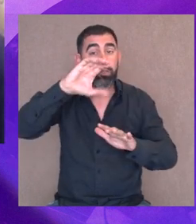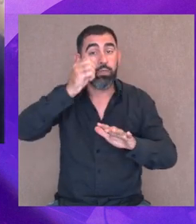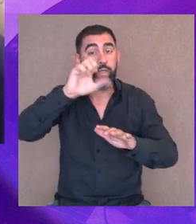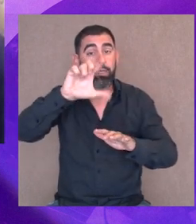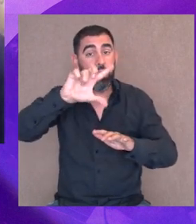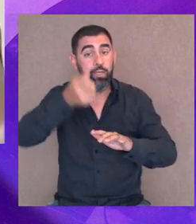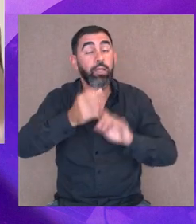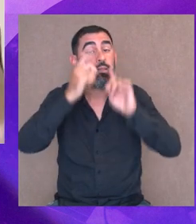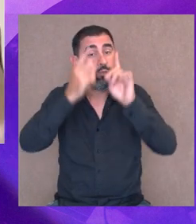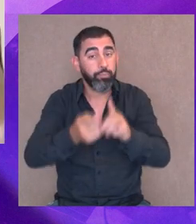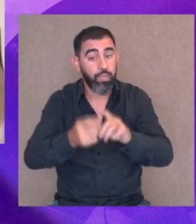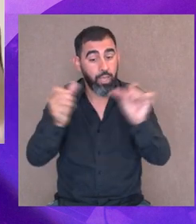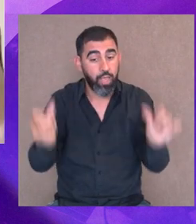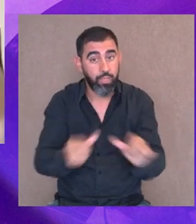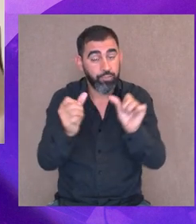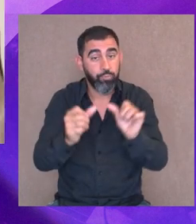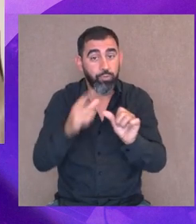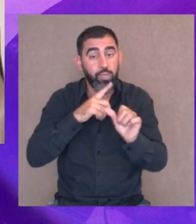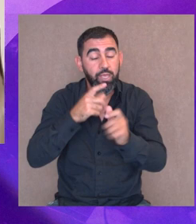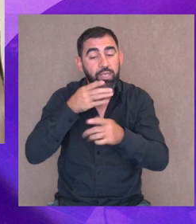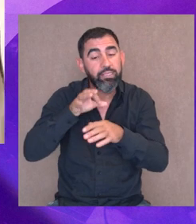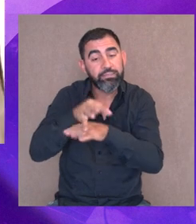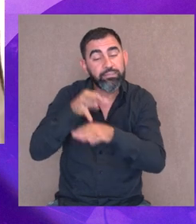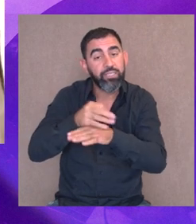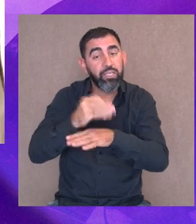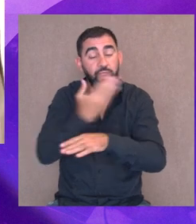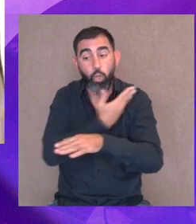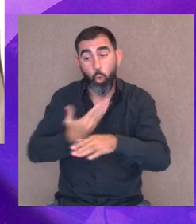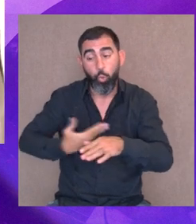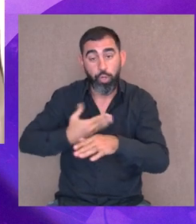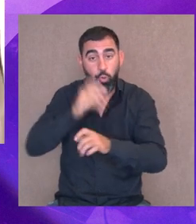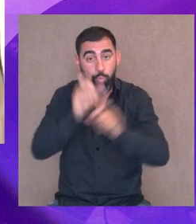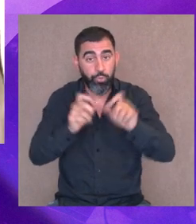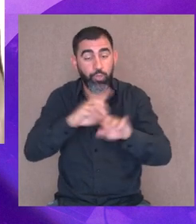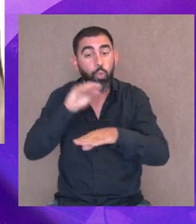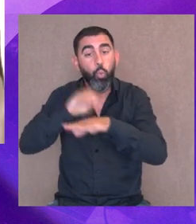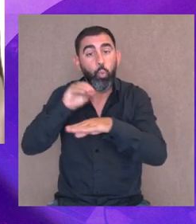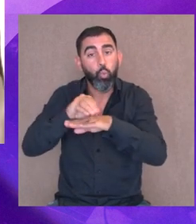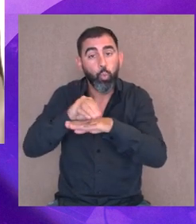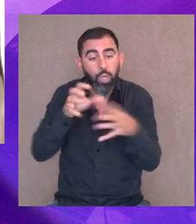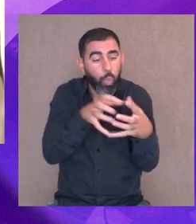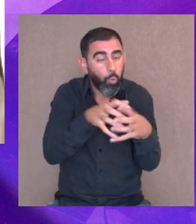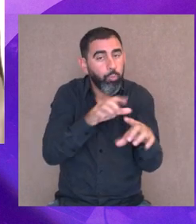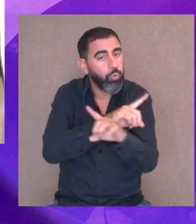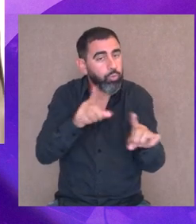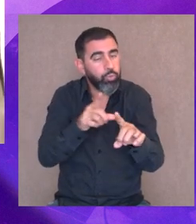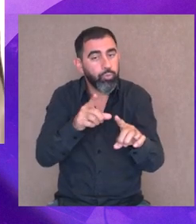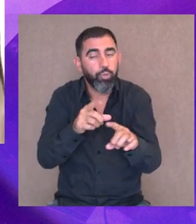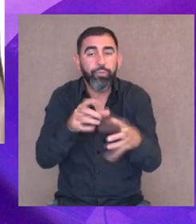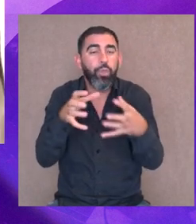tenemos que hacer una ley richeto para explicarle a los gobernantes que la cultura no es un lujo